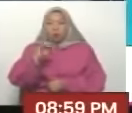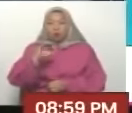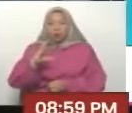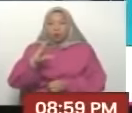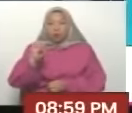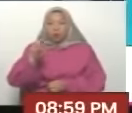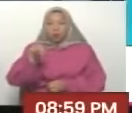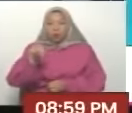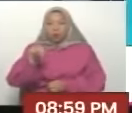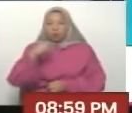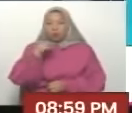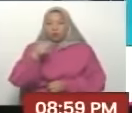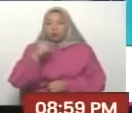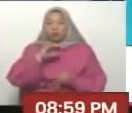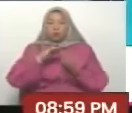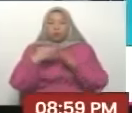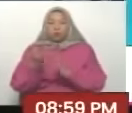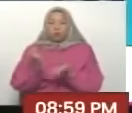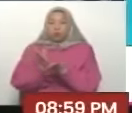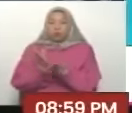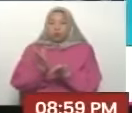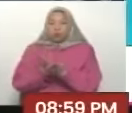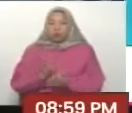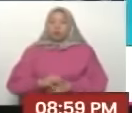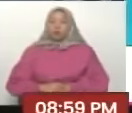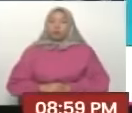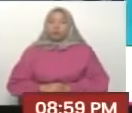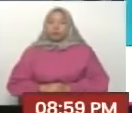Escuela Carmen Priscila, Monasterio de Rosas.